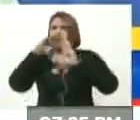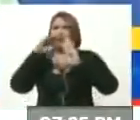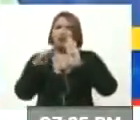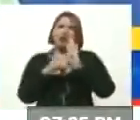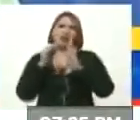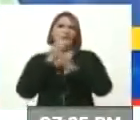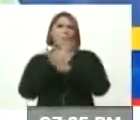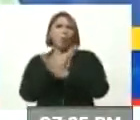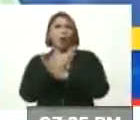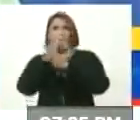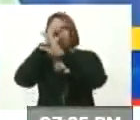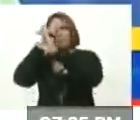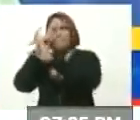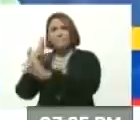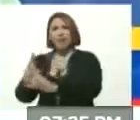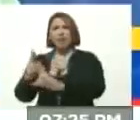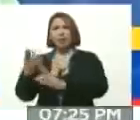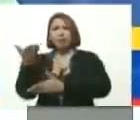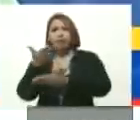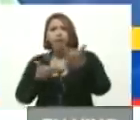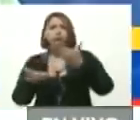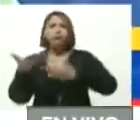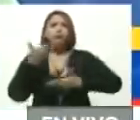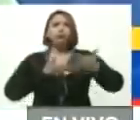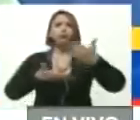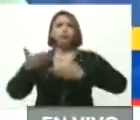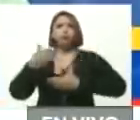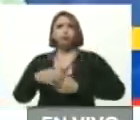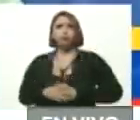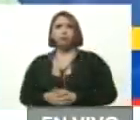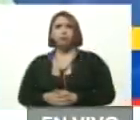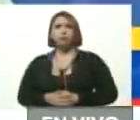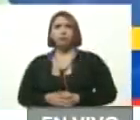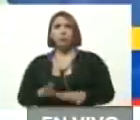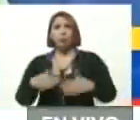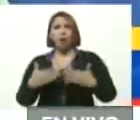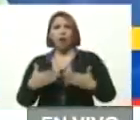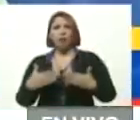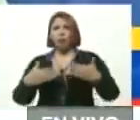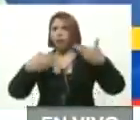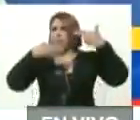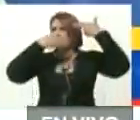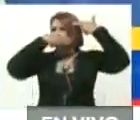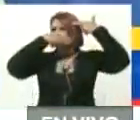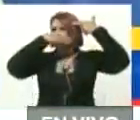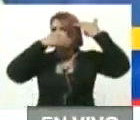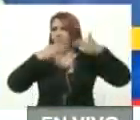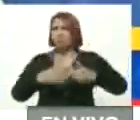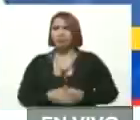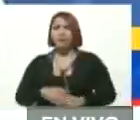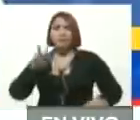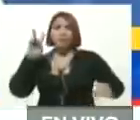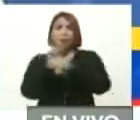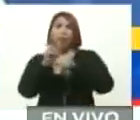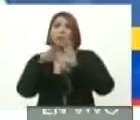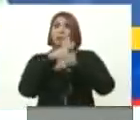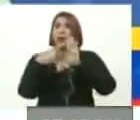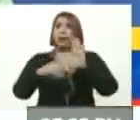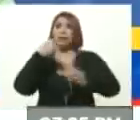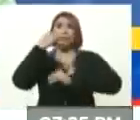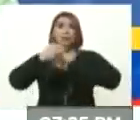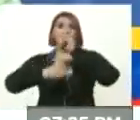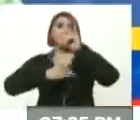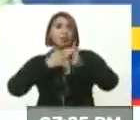juego del respeto, de la convivencia. Cuando han secuestrado, violando el derecho internacional,